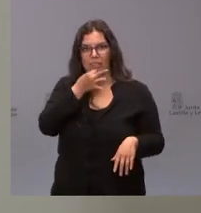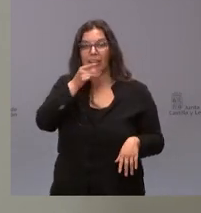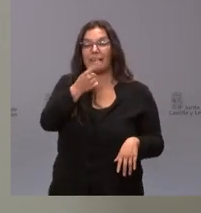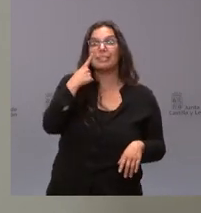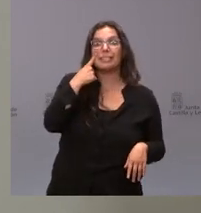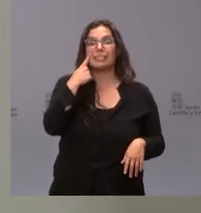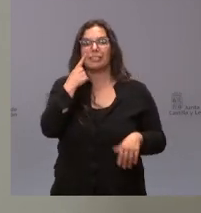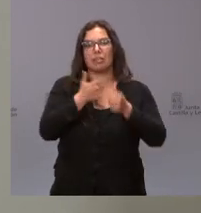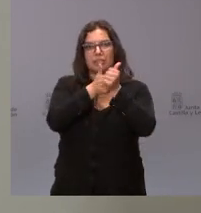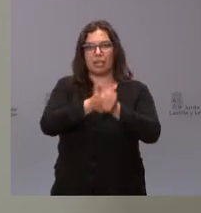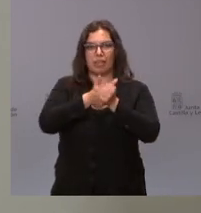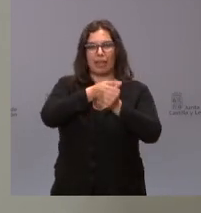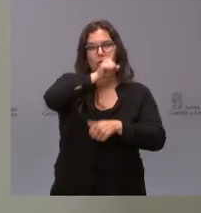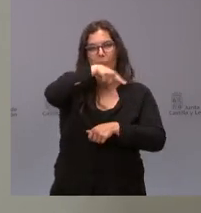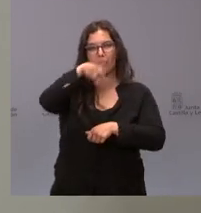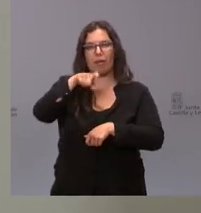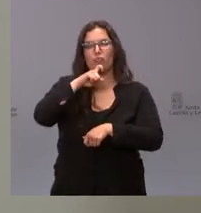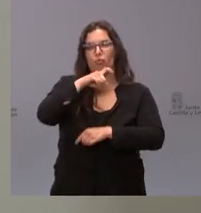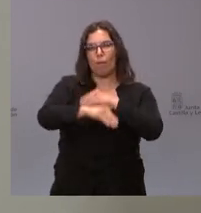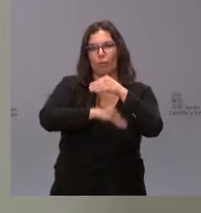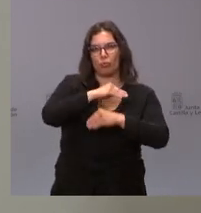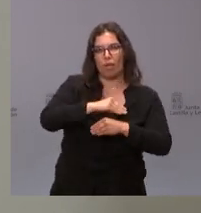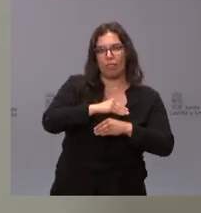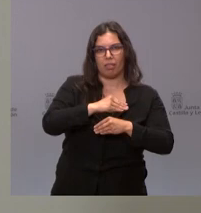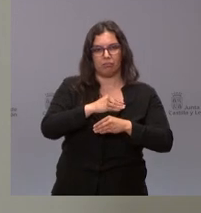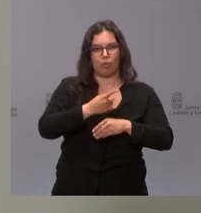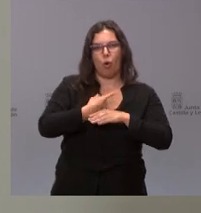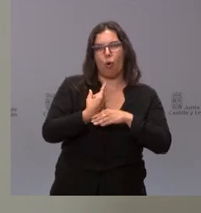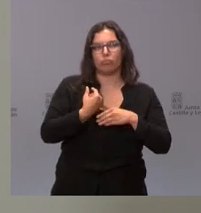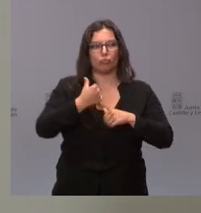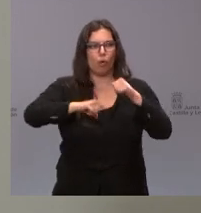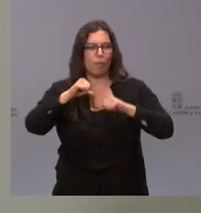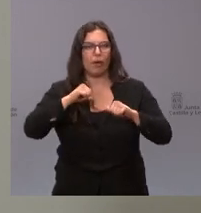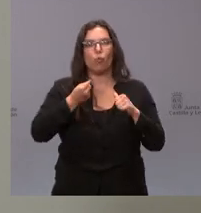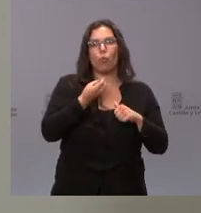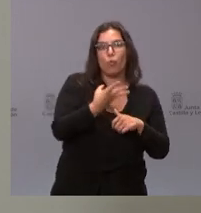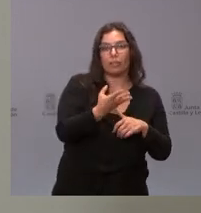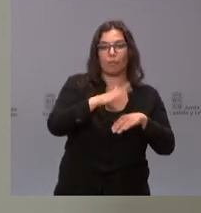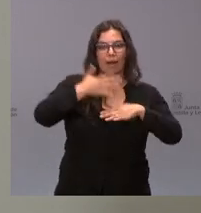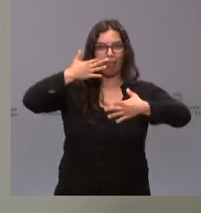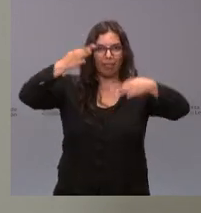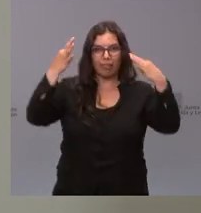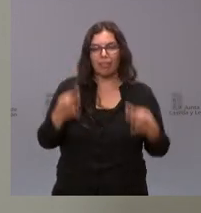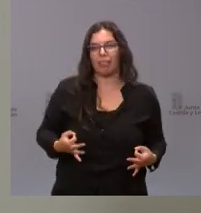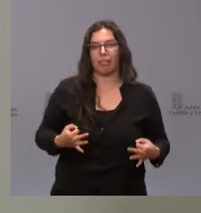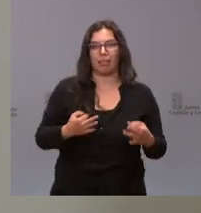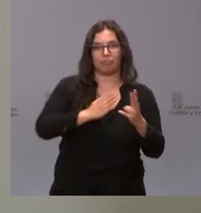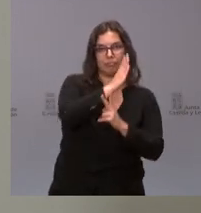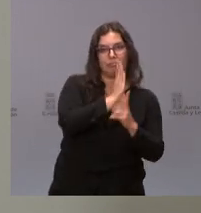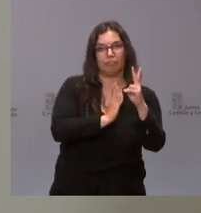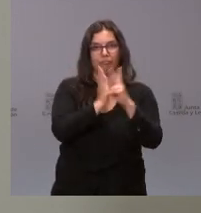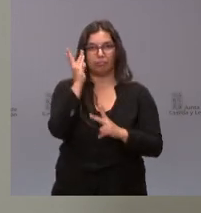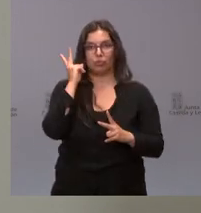de toda esta actividad de tal forma que se garantice este doble aspecto el